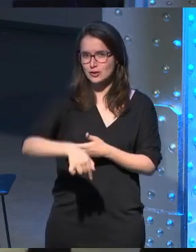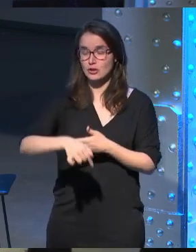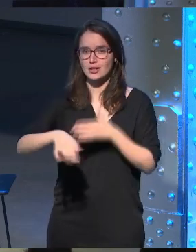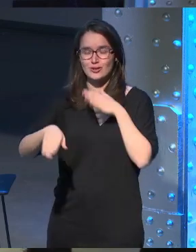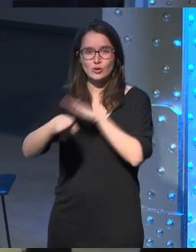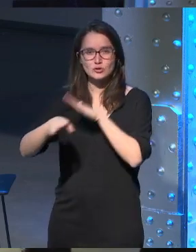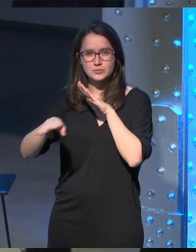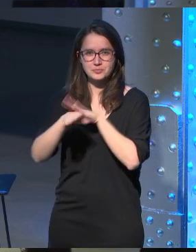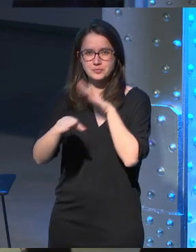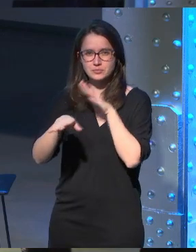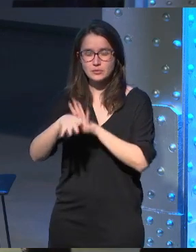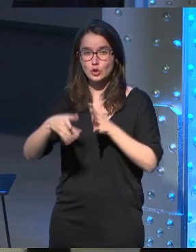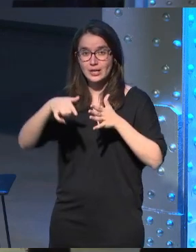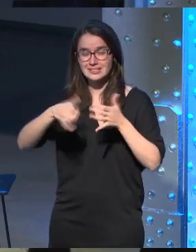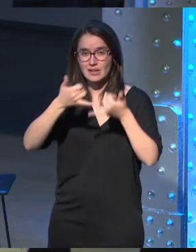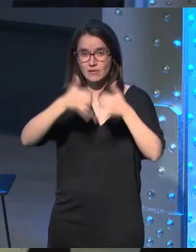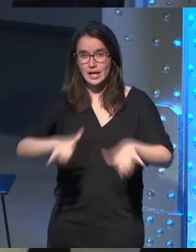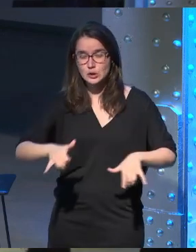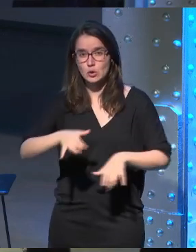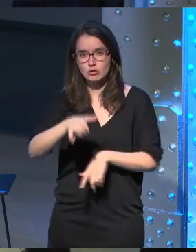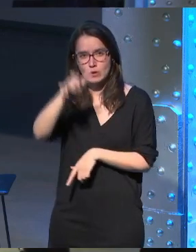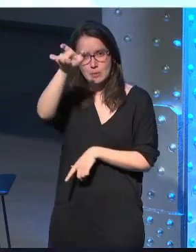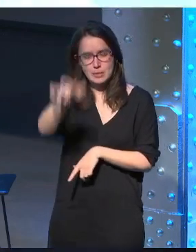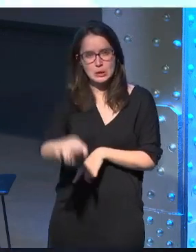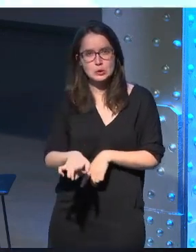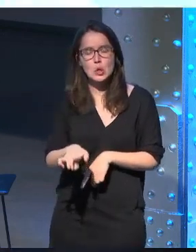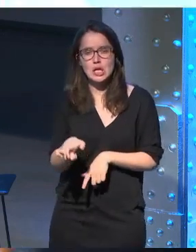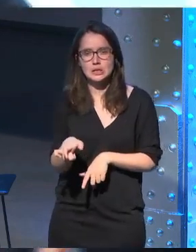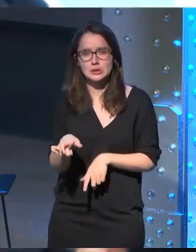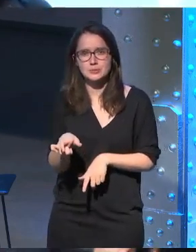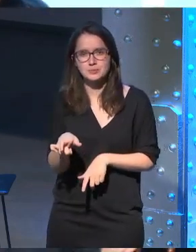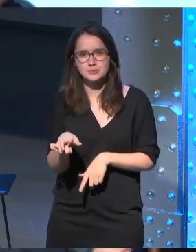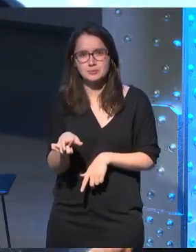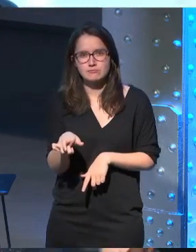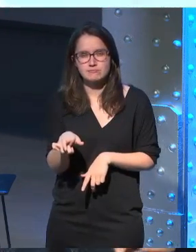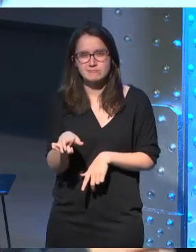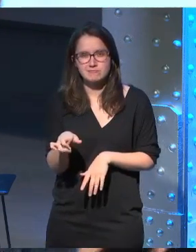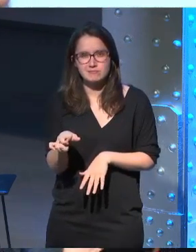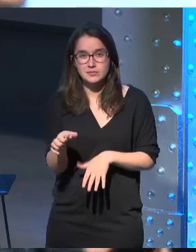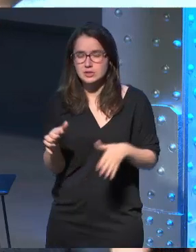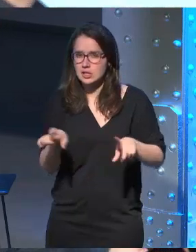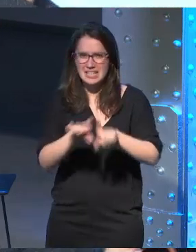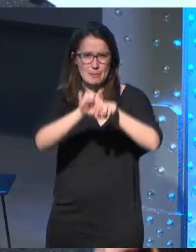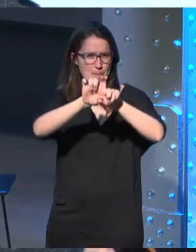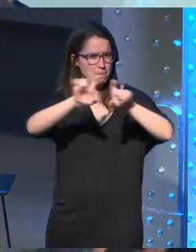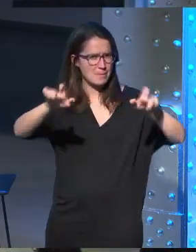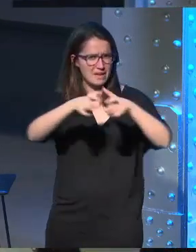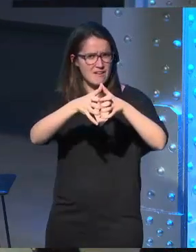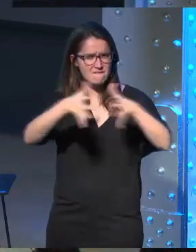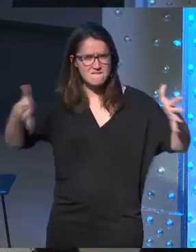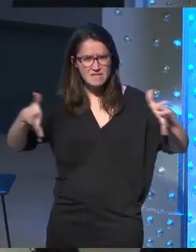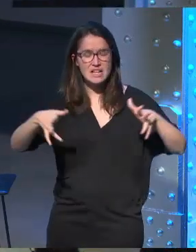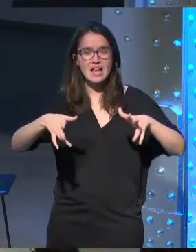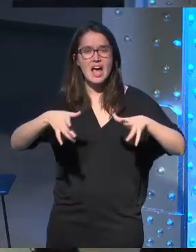seguir con este evento con uno sin duda de las grandes compañías de la realidad